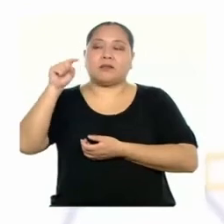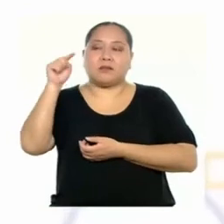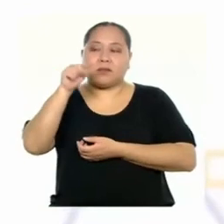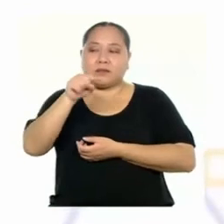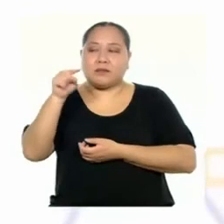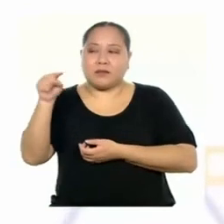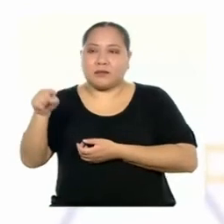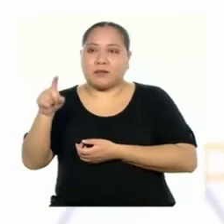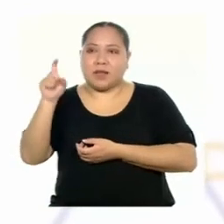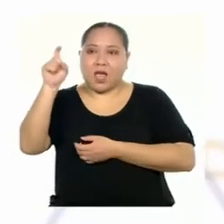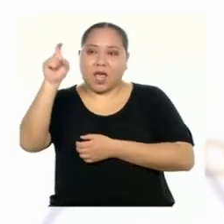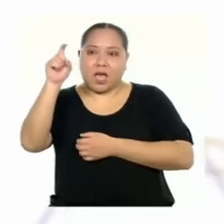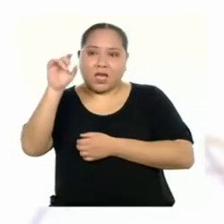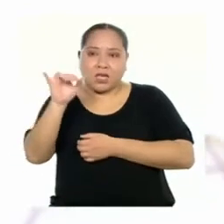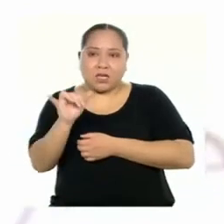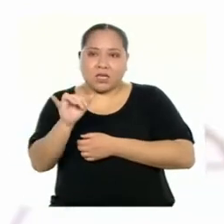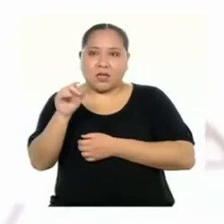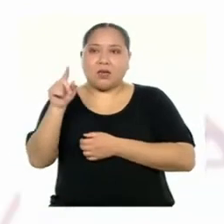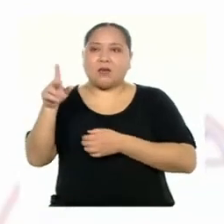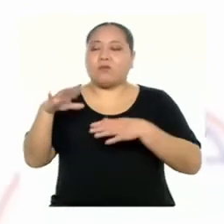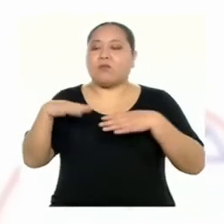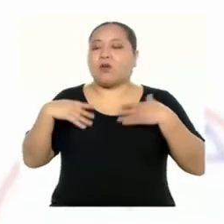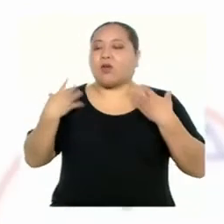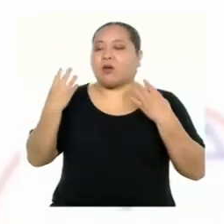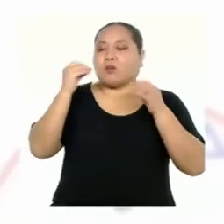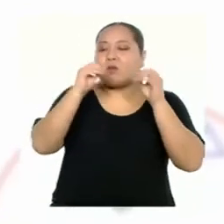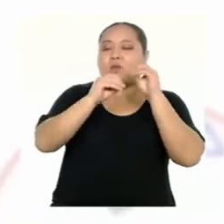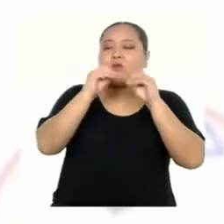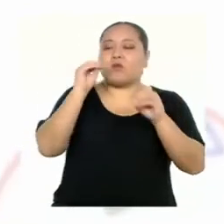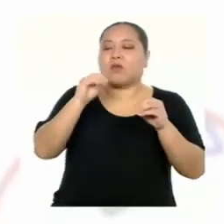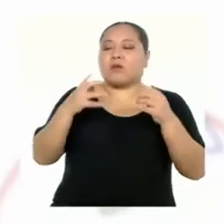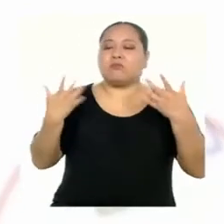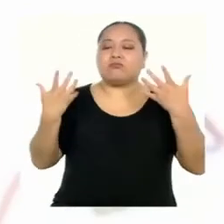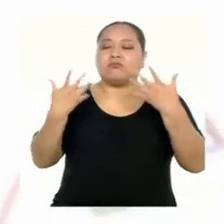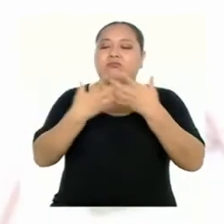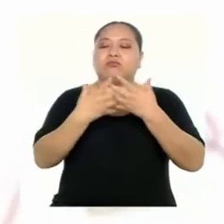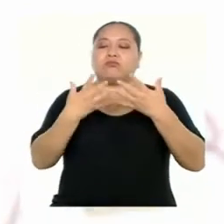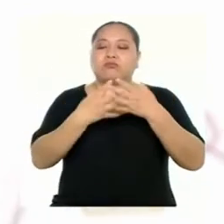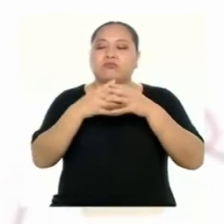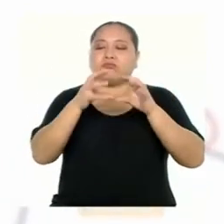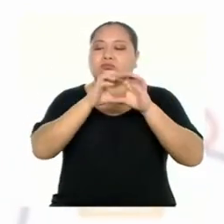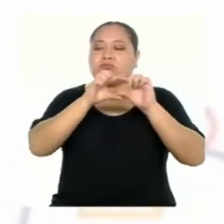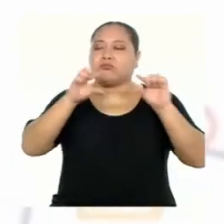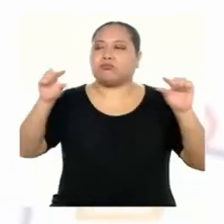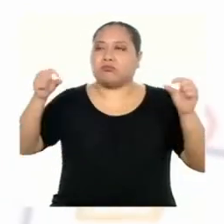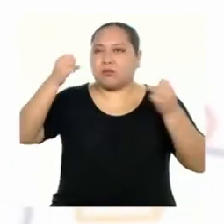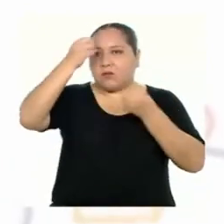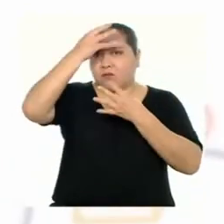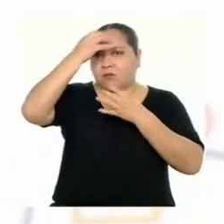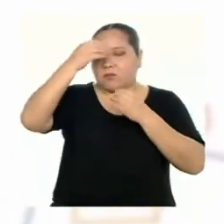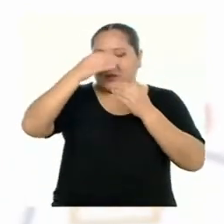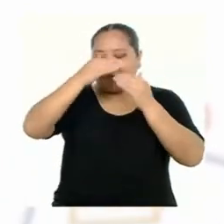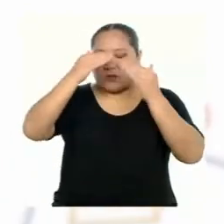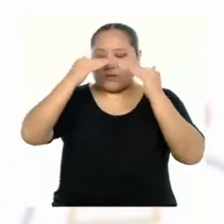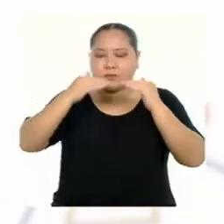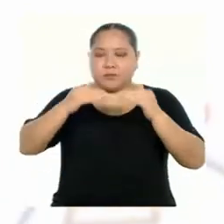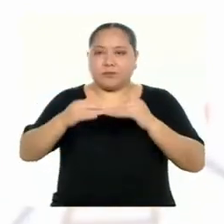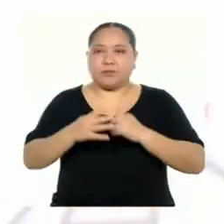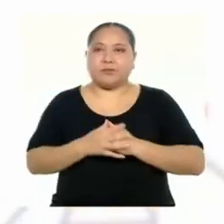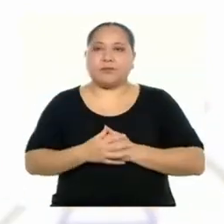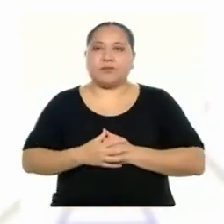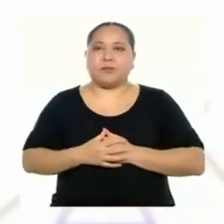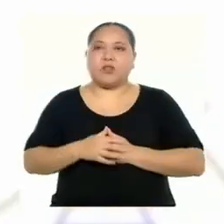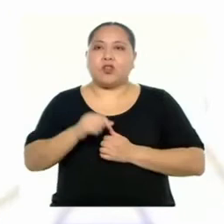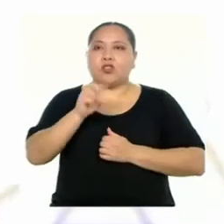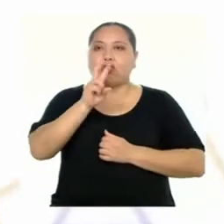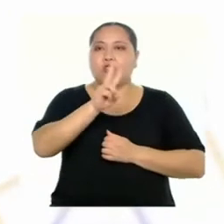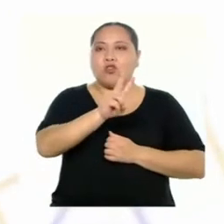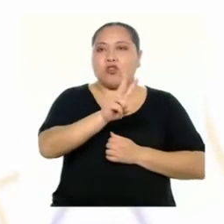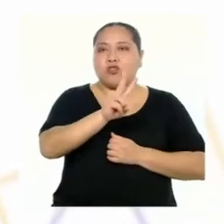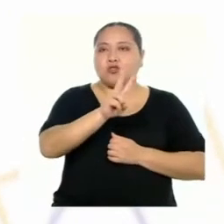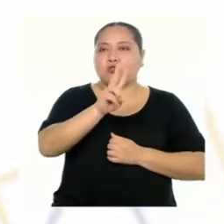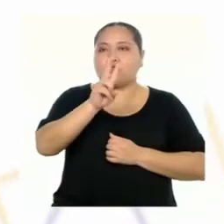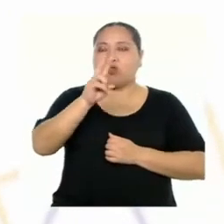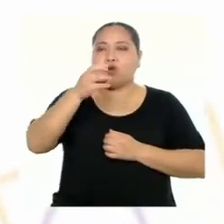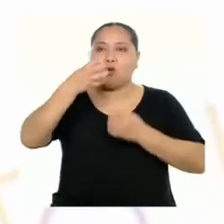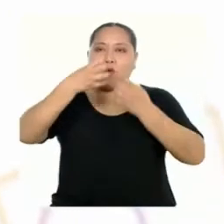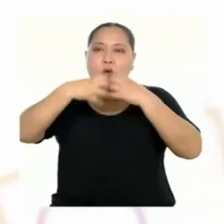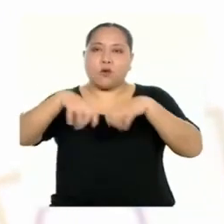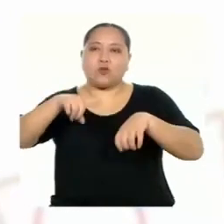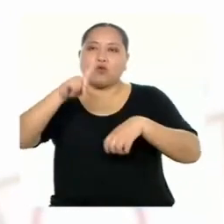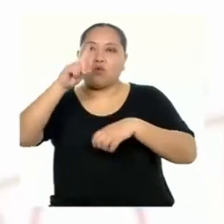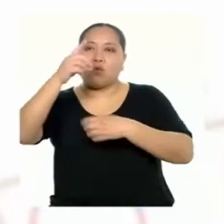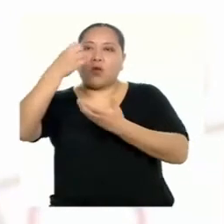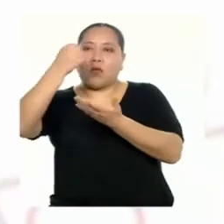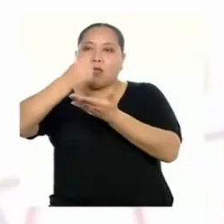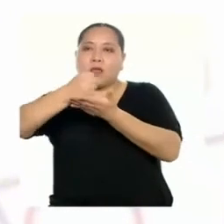de esas expresiones vamos a poder relacionar los datos de la siguiente forma. Dos huevos y una